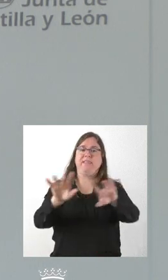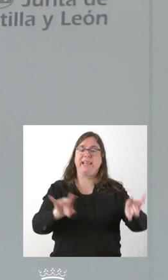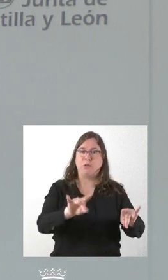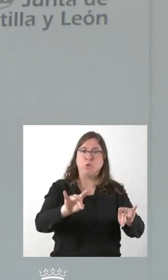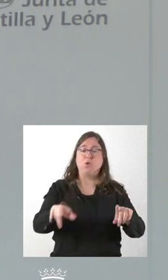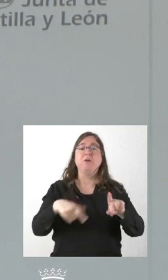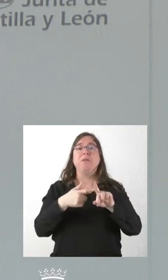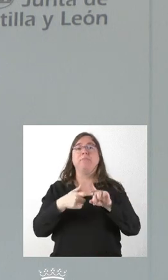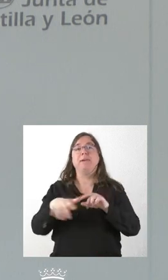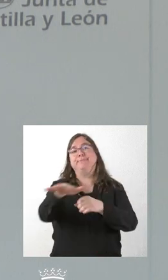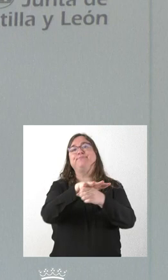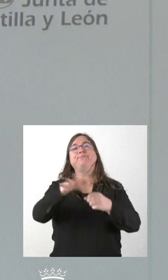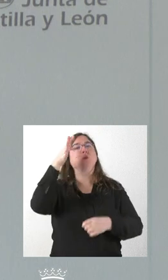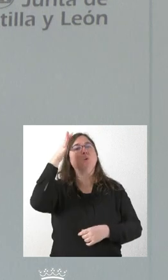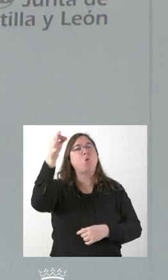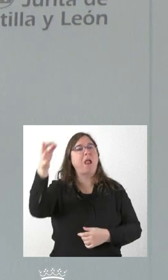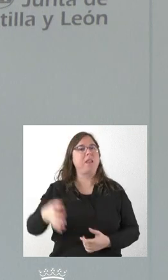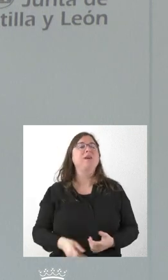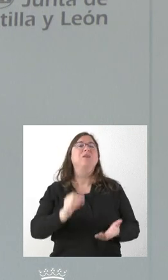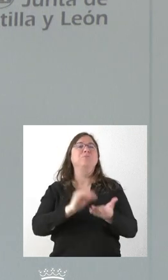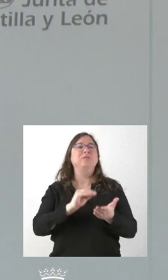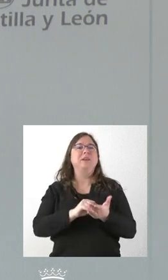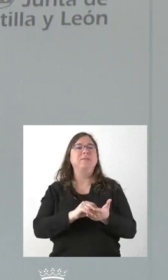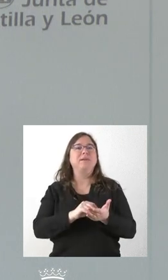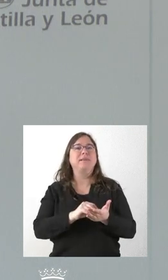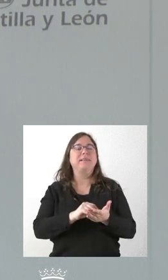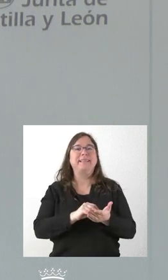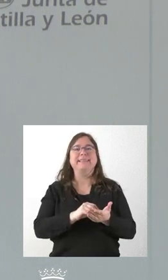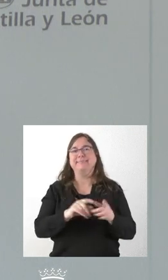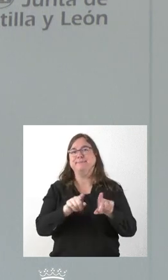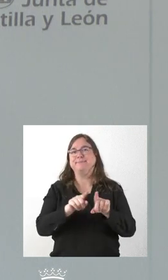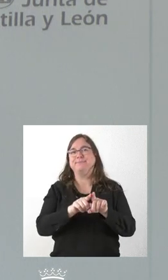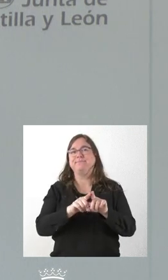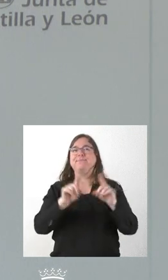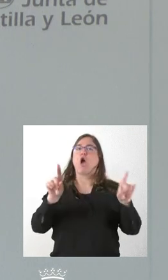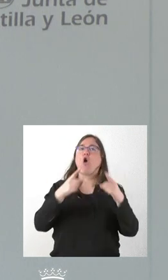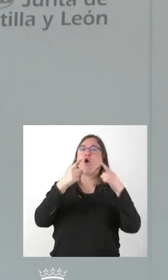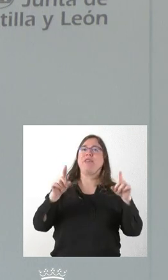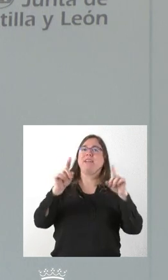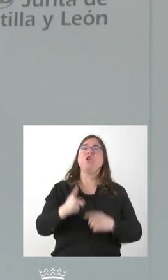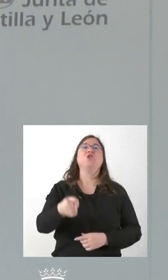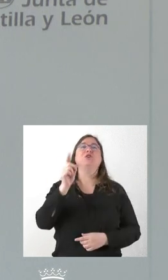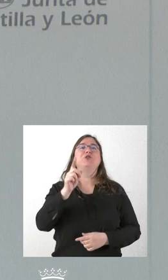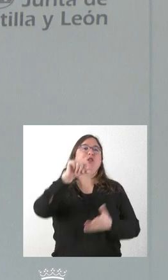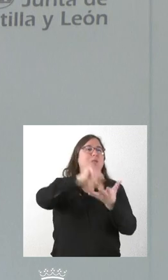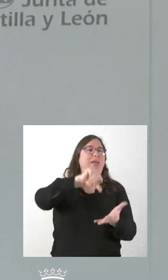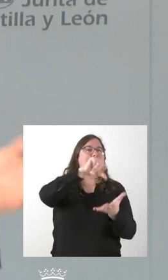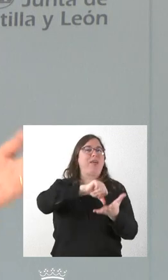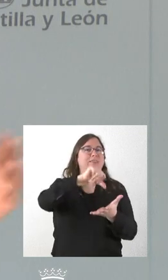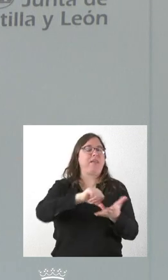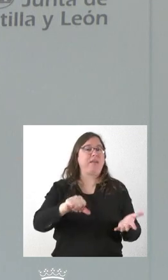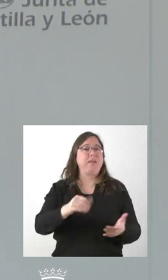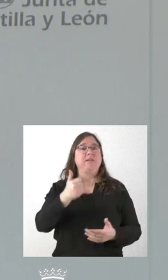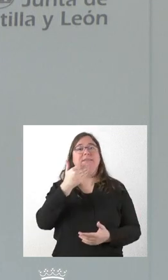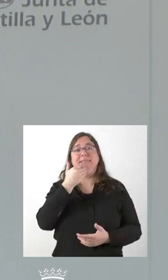rural. Muchas veces estamos pensando que hay de mismo tipo de conciertos que solo se pueden hacer a veces en las grandes ciudades si el